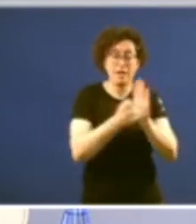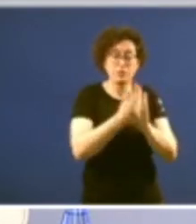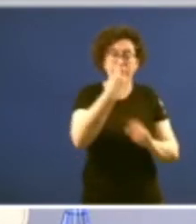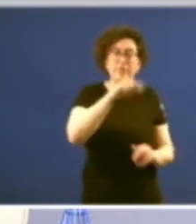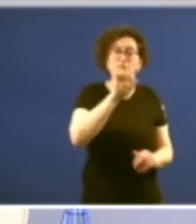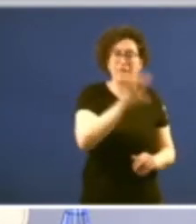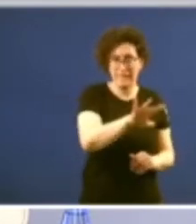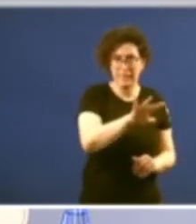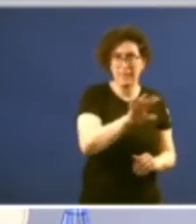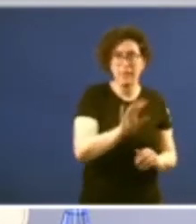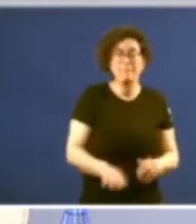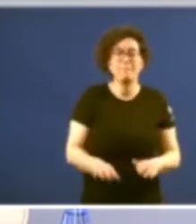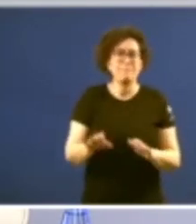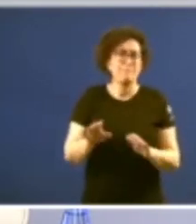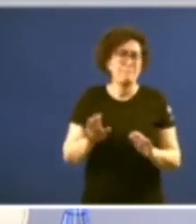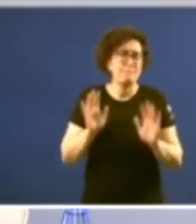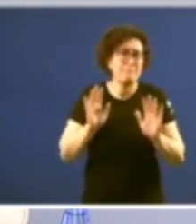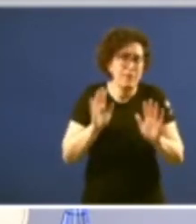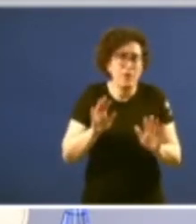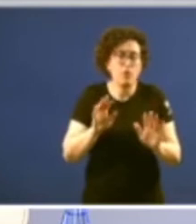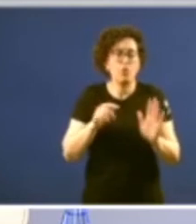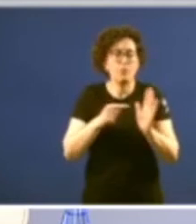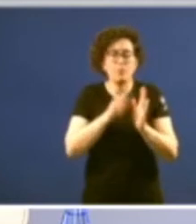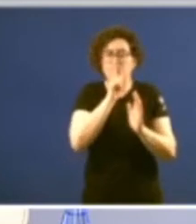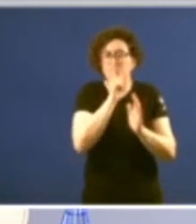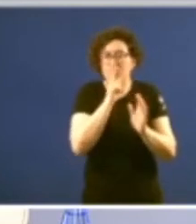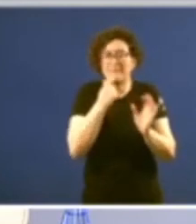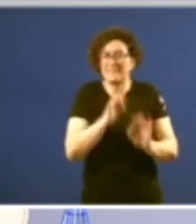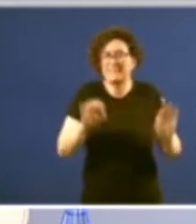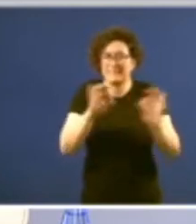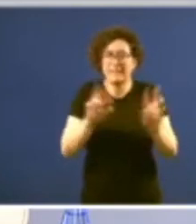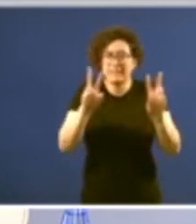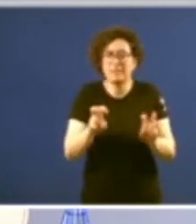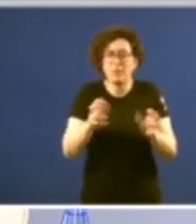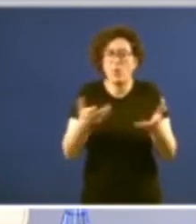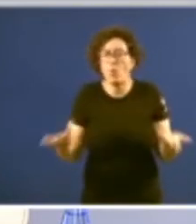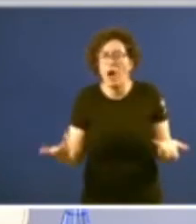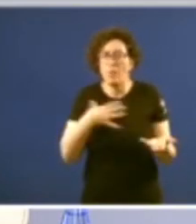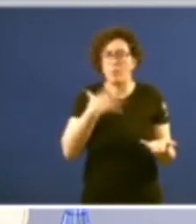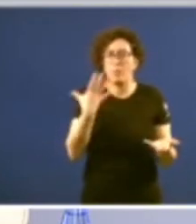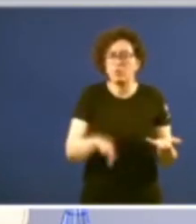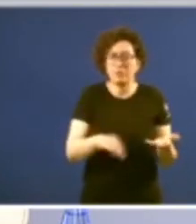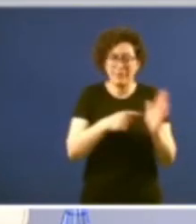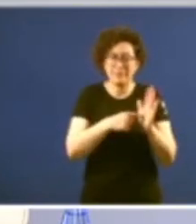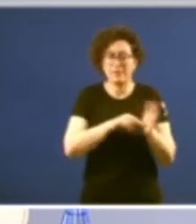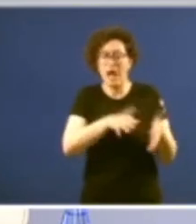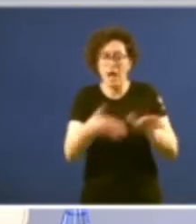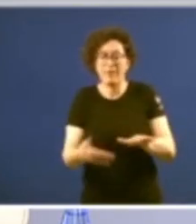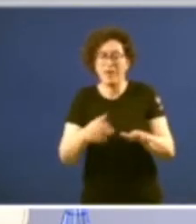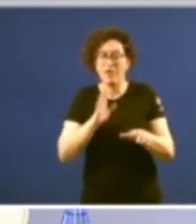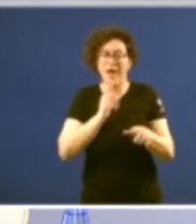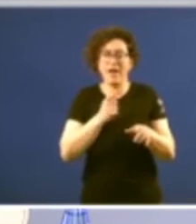mentras garda un absoluto silencio ao redor da posible aplicación deste mecanismo